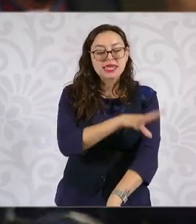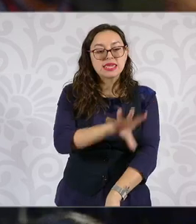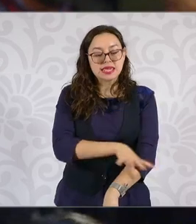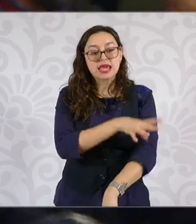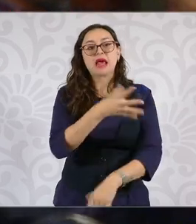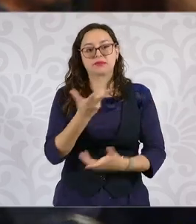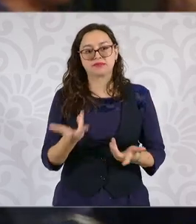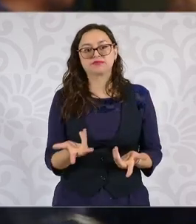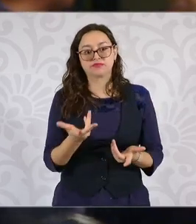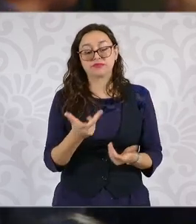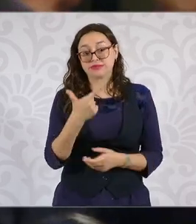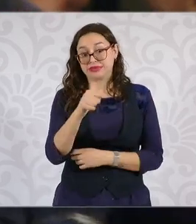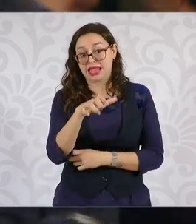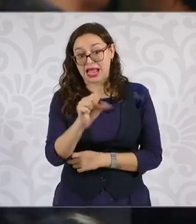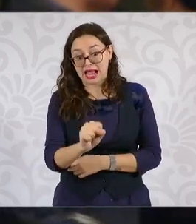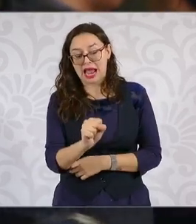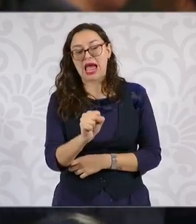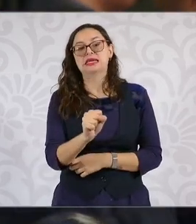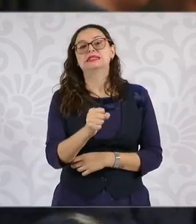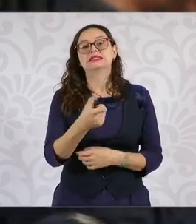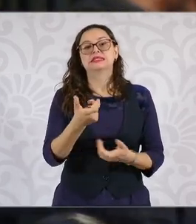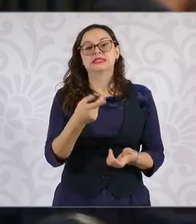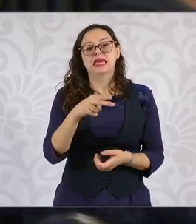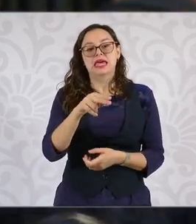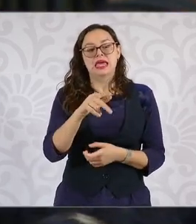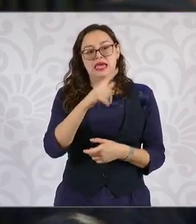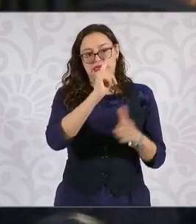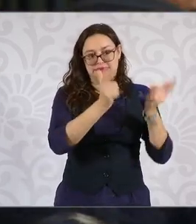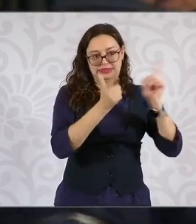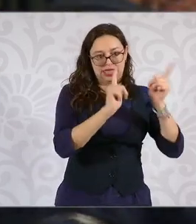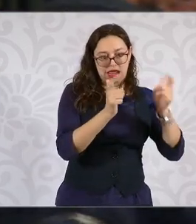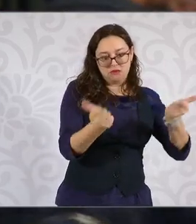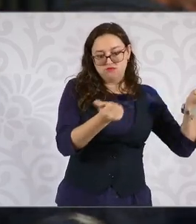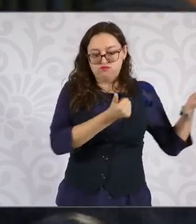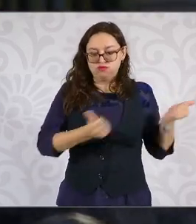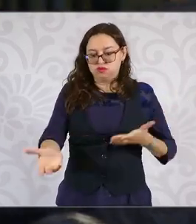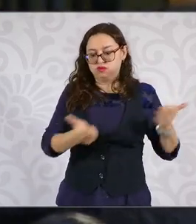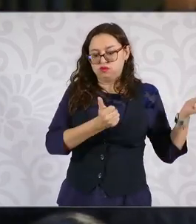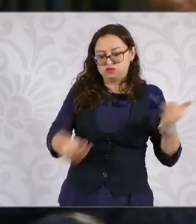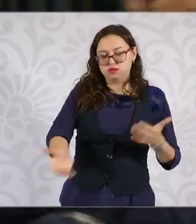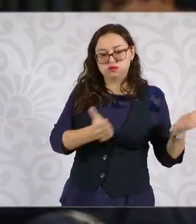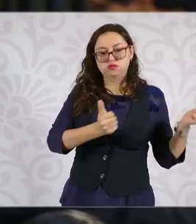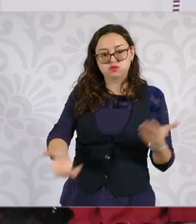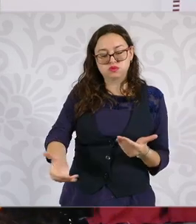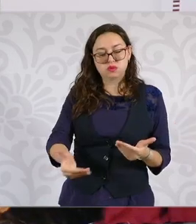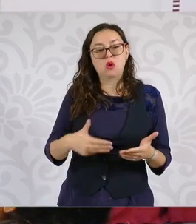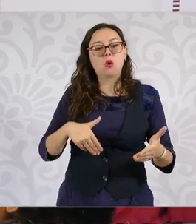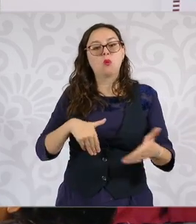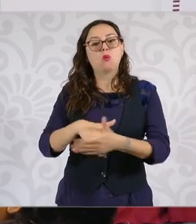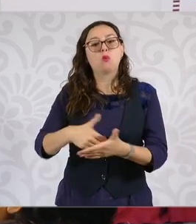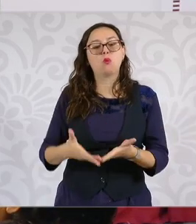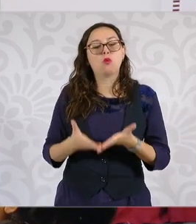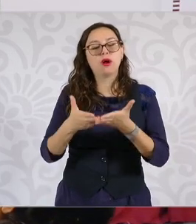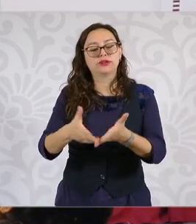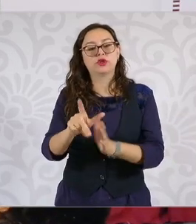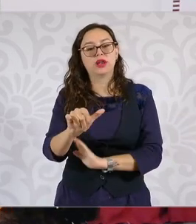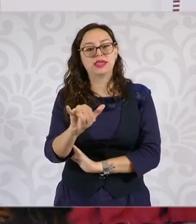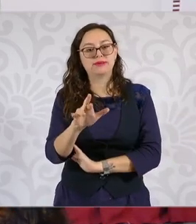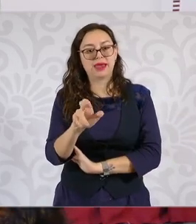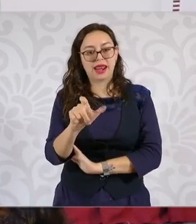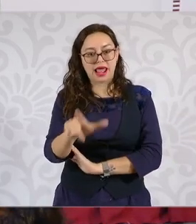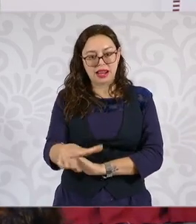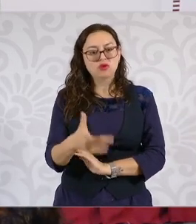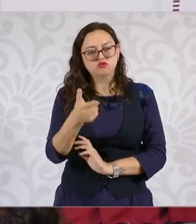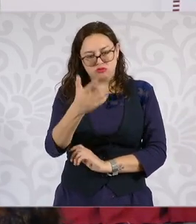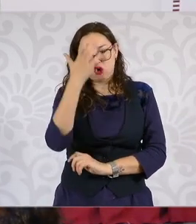caso se trata de gas natural que se va a trasladar de Texas hasta Puerto Libertad y que consta de 15 mil millones de dólares, como estoy seguro que usted ya